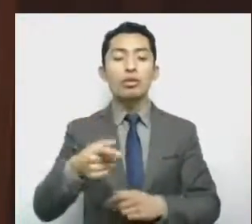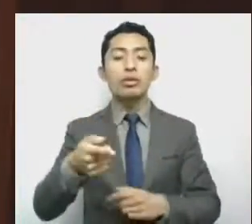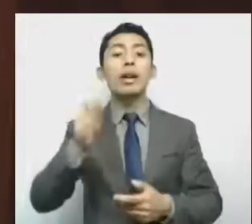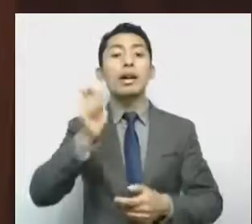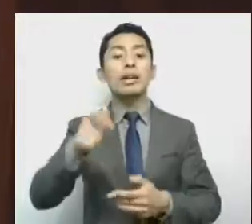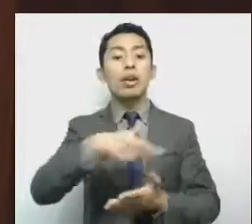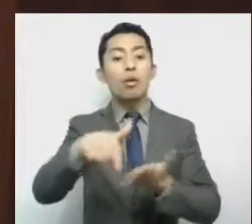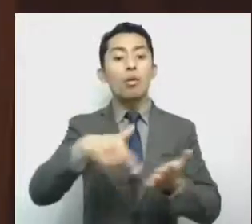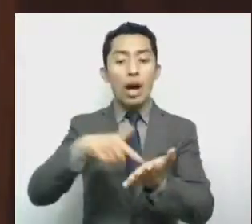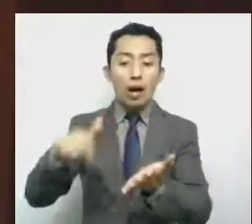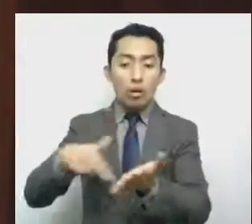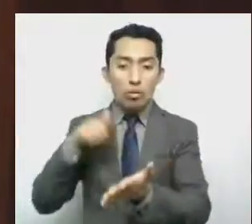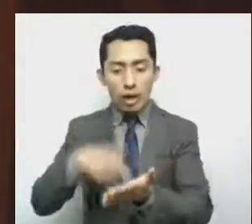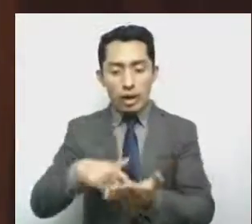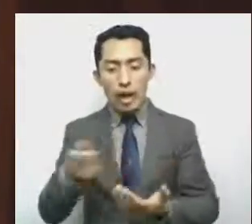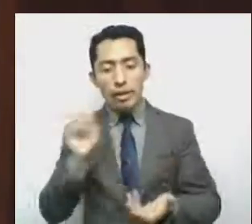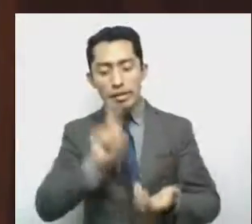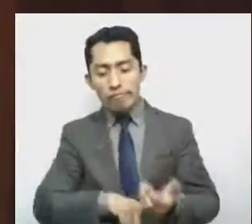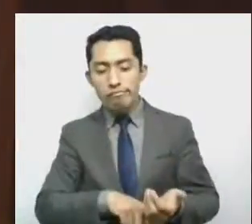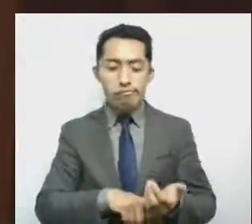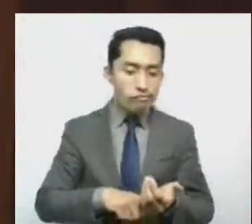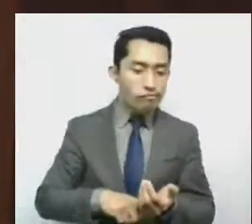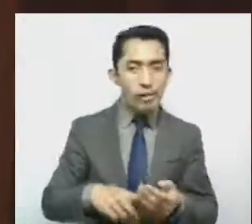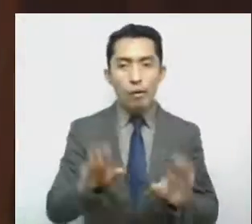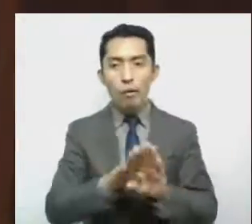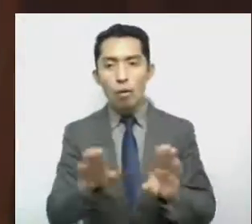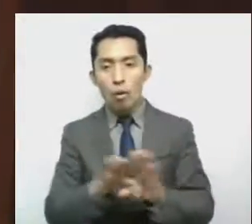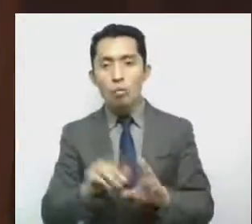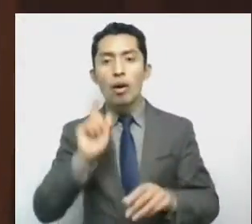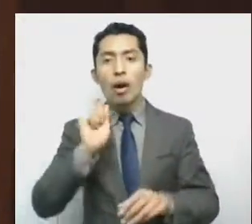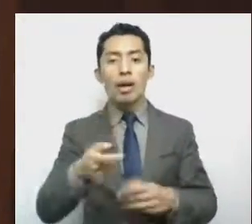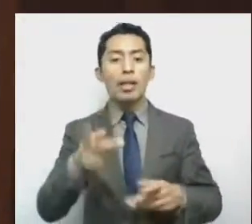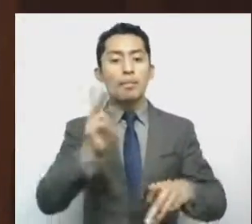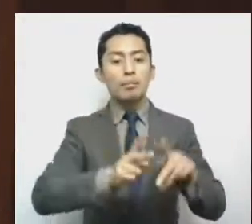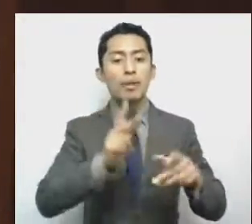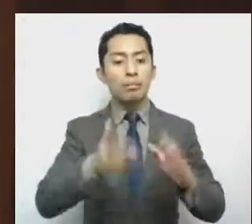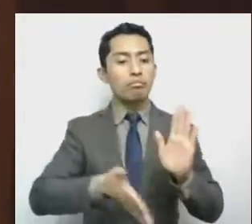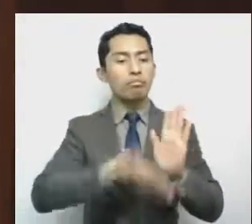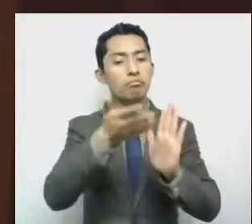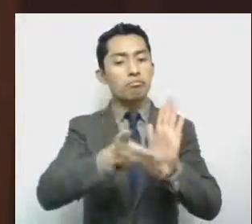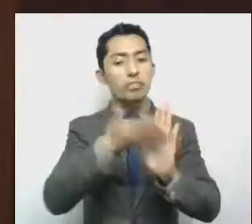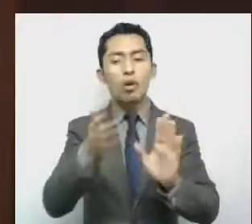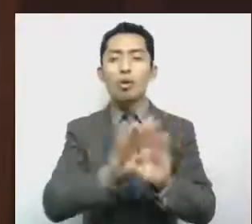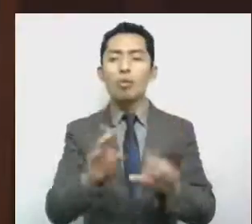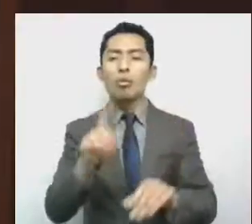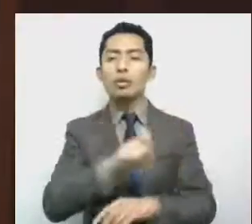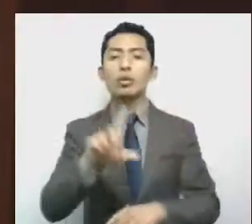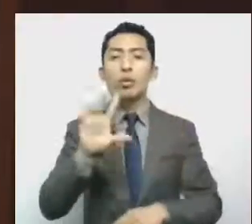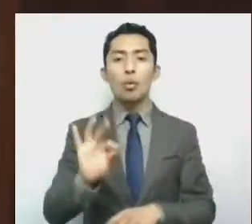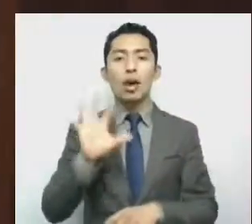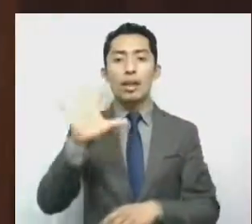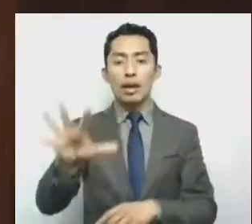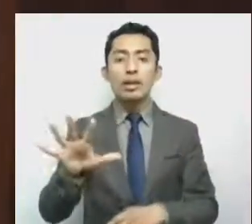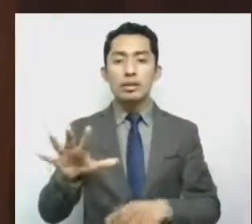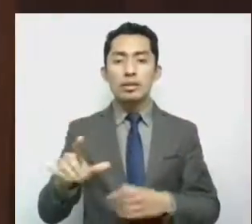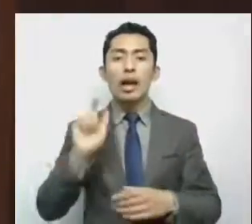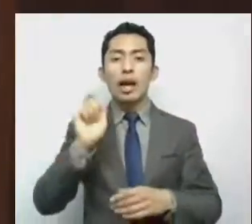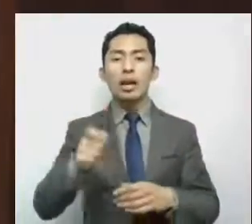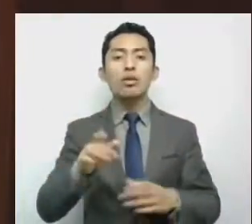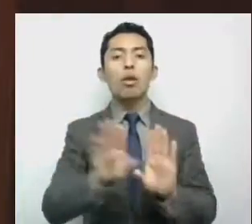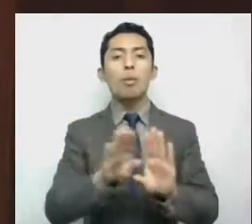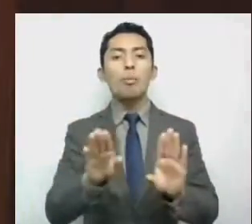diagnóstico del Plan Maestro de Infraestructura y que 145 están suspendidas.